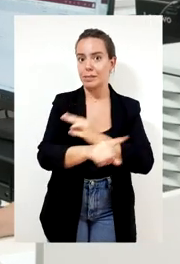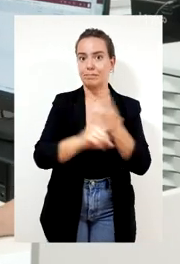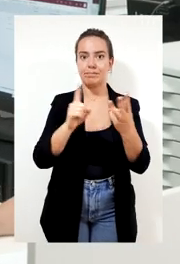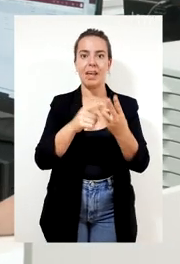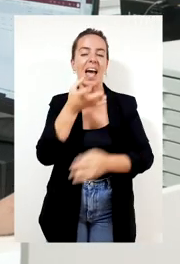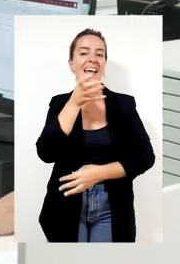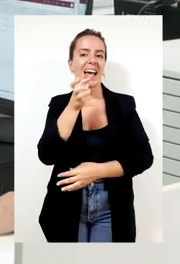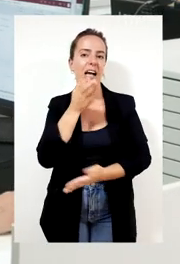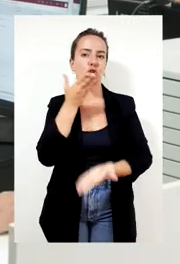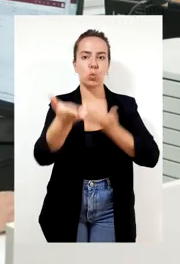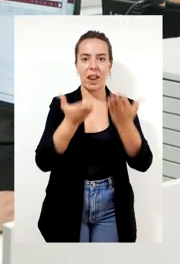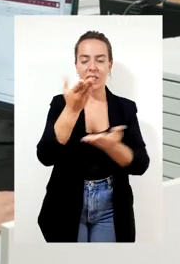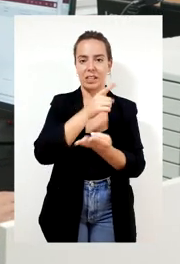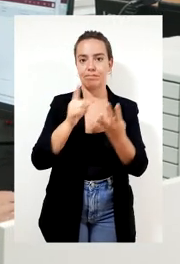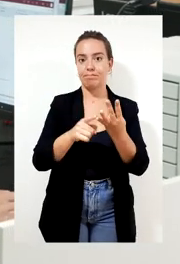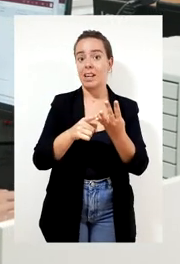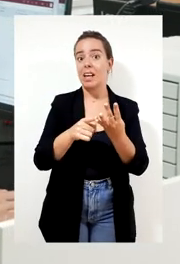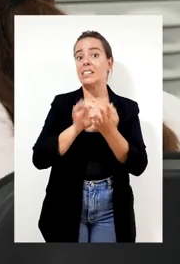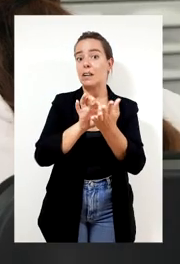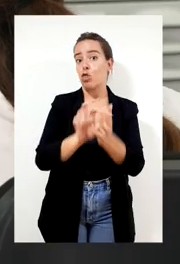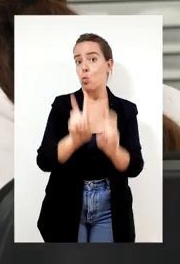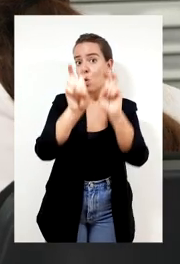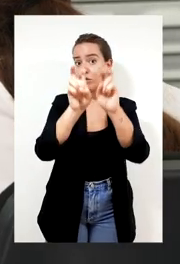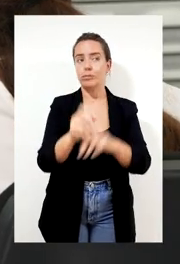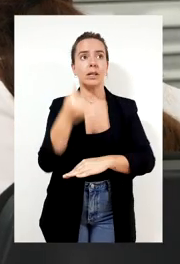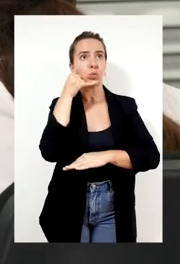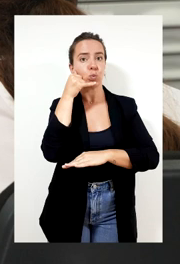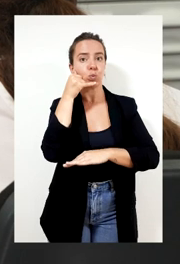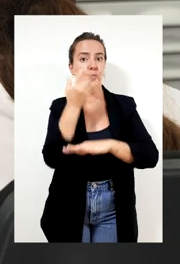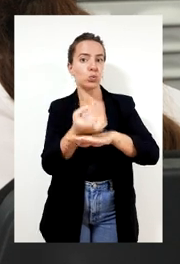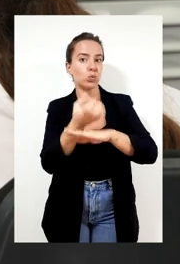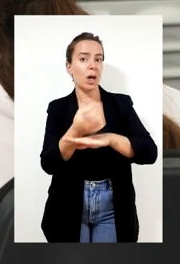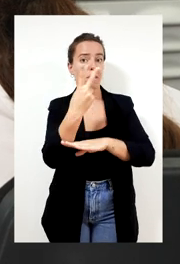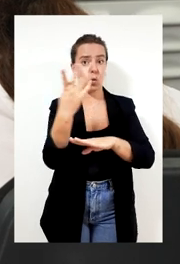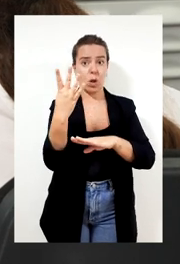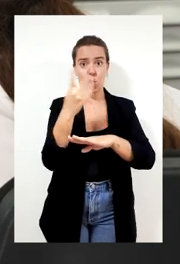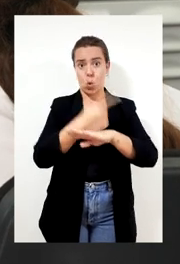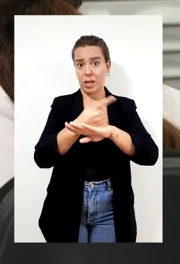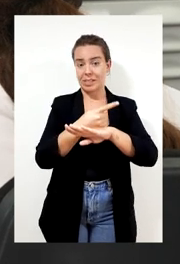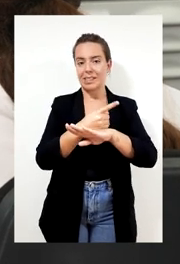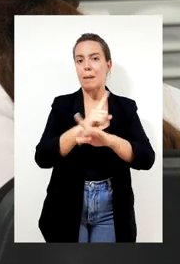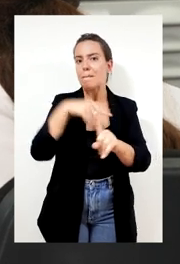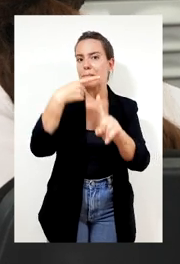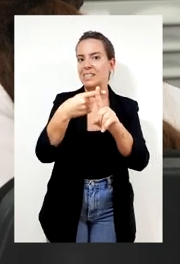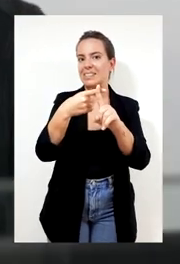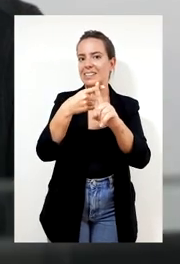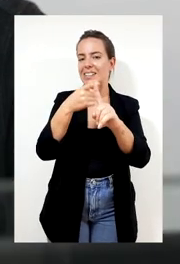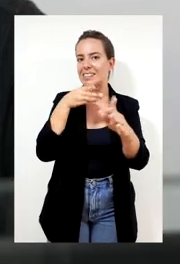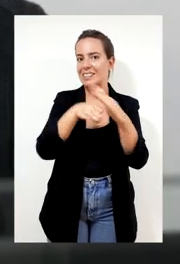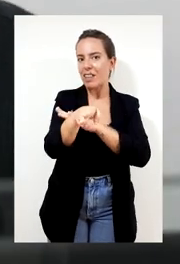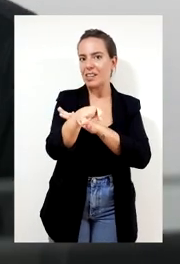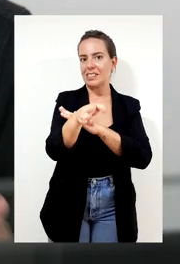quejas y sugerencias, nuevos servicios, buceones telefónicos 24 horas y además un servicio de atención